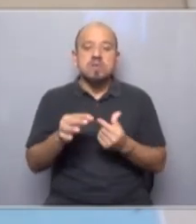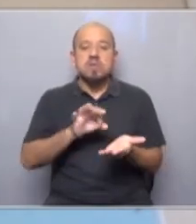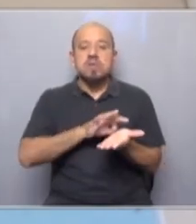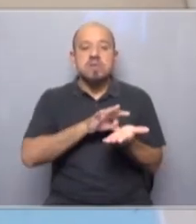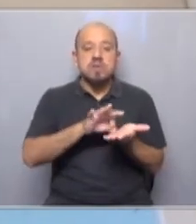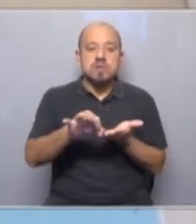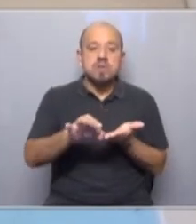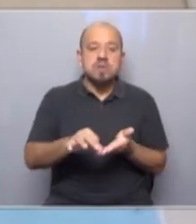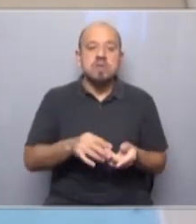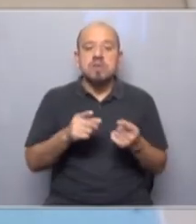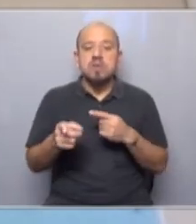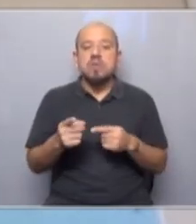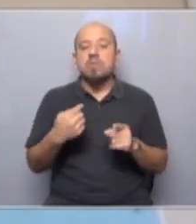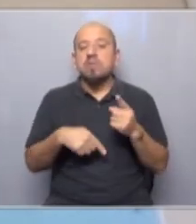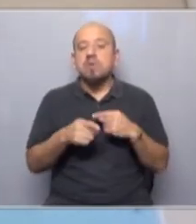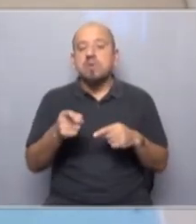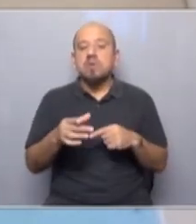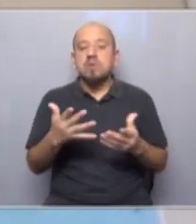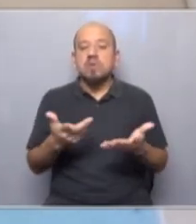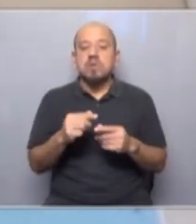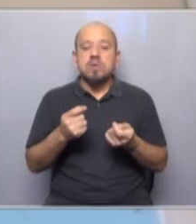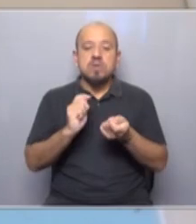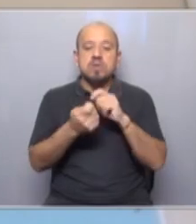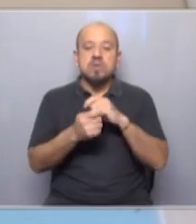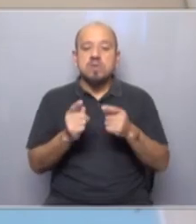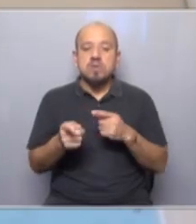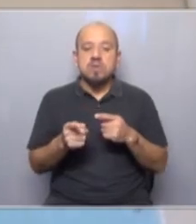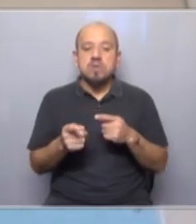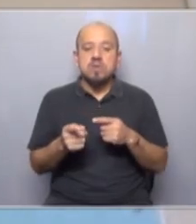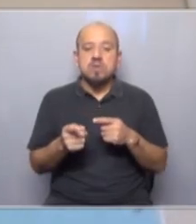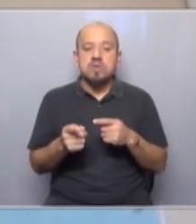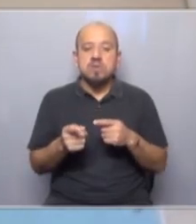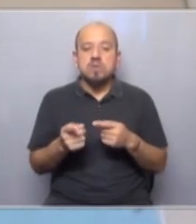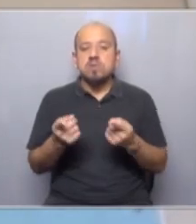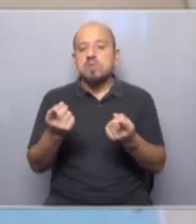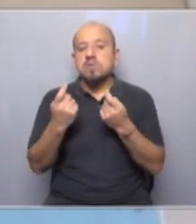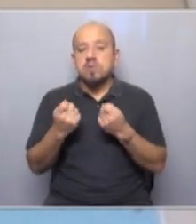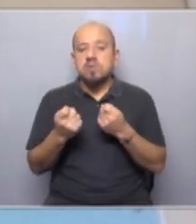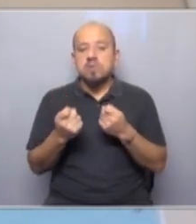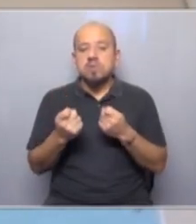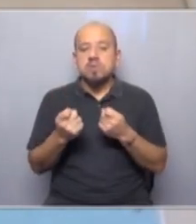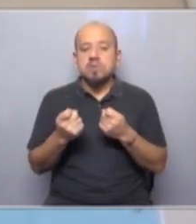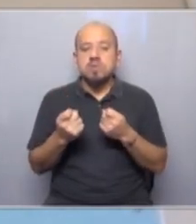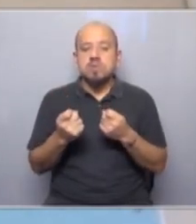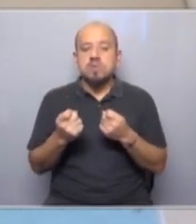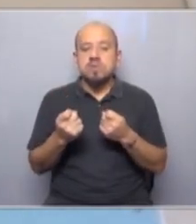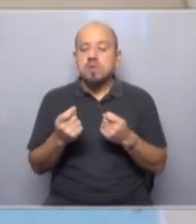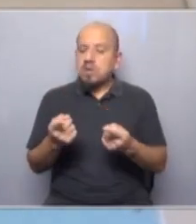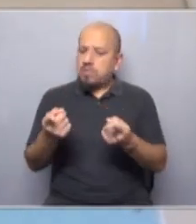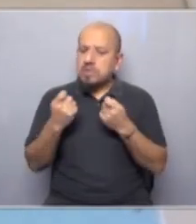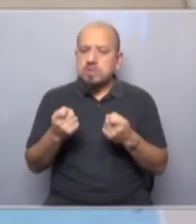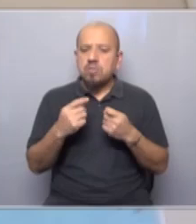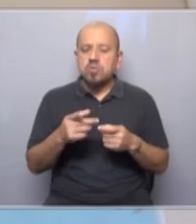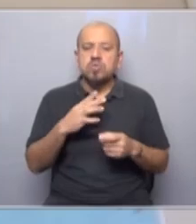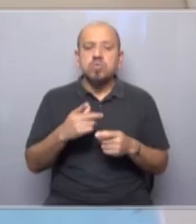y sectores informales. Pero eso está cambiando rápidamente. Y necesitamos, por lo tanto, y ya cada vez más lo tenemos,